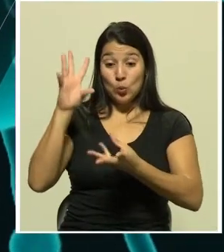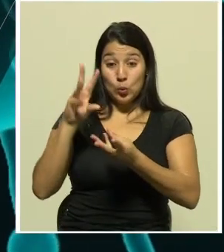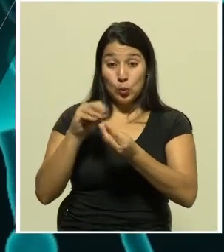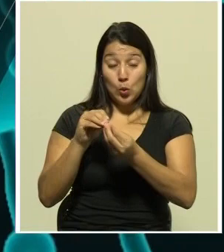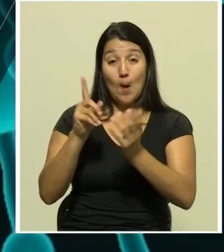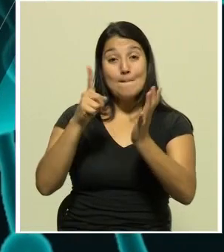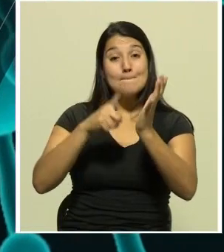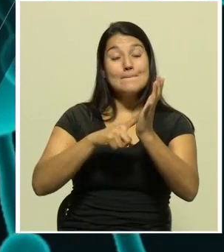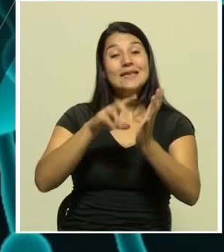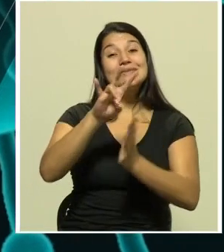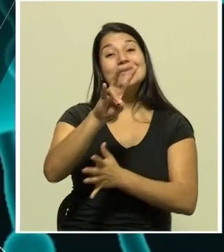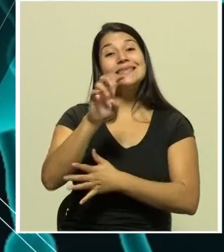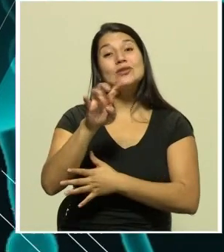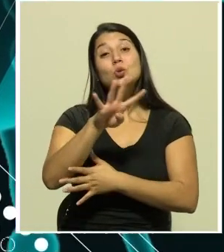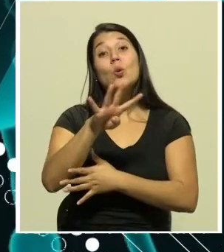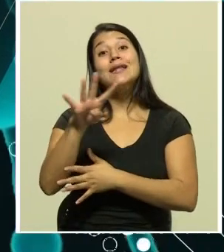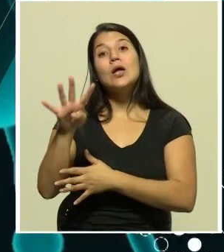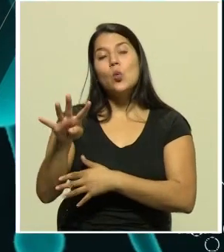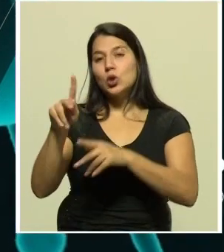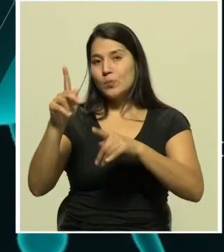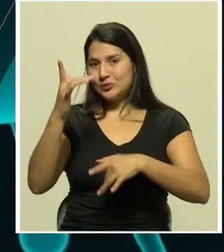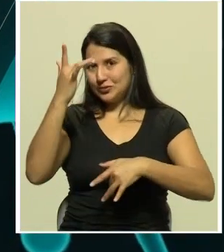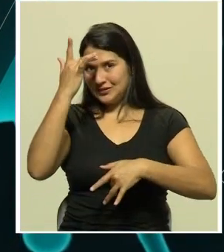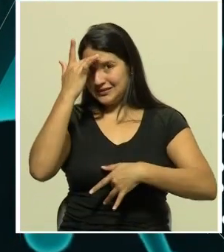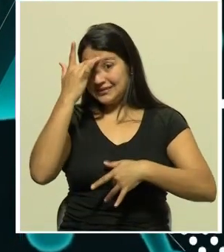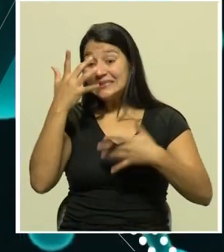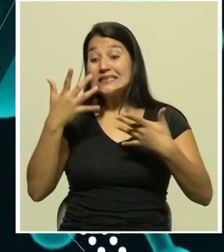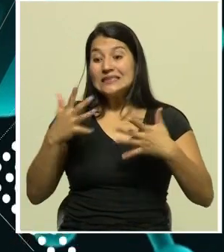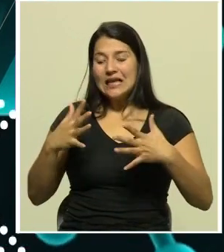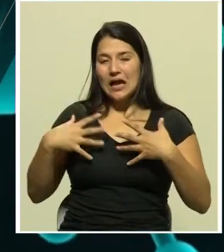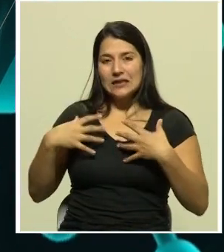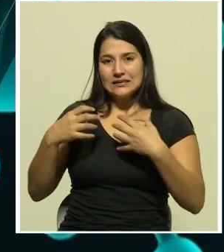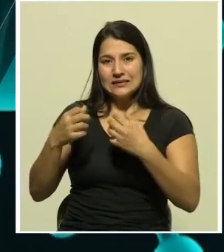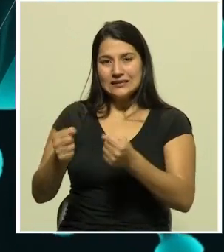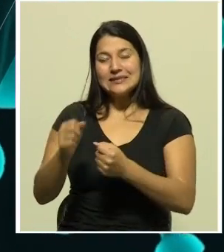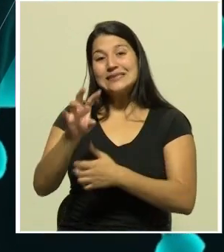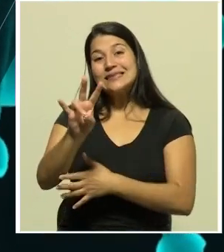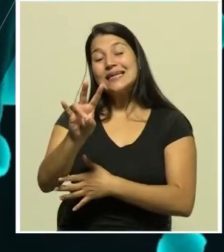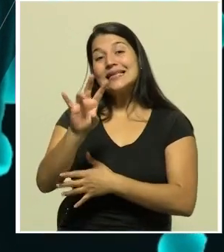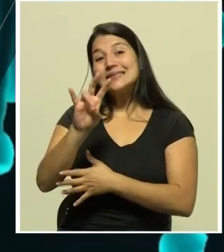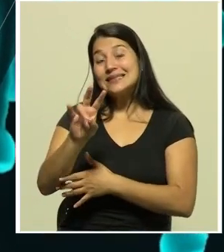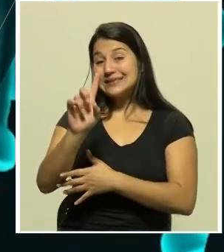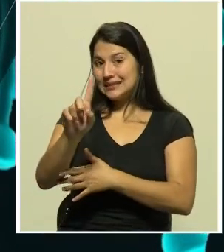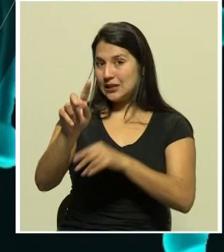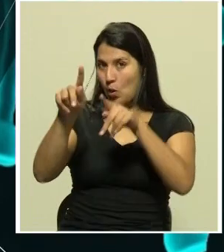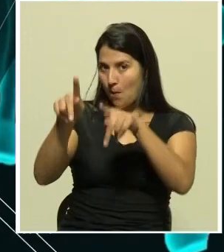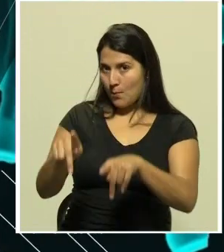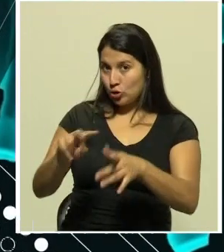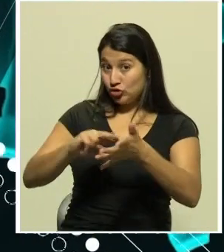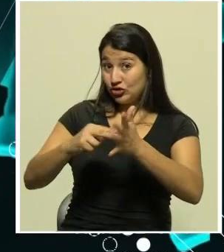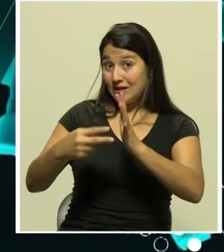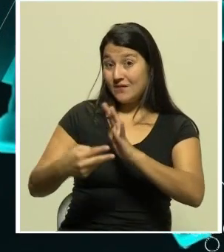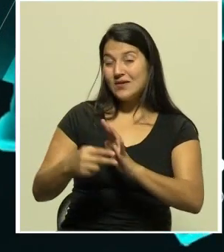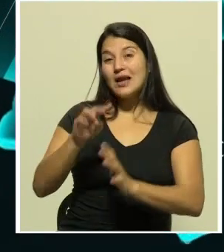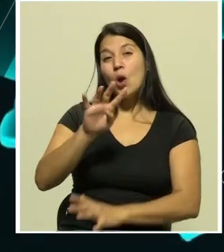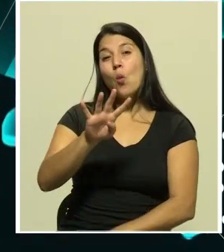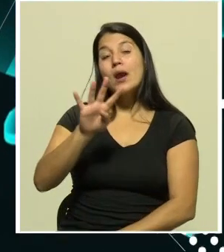.744. Recuperados tenemos 771 personas, lo que equivale a 44